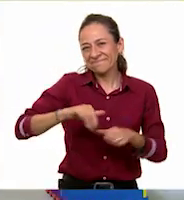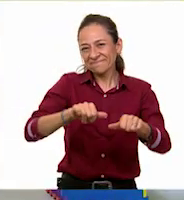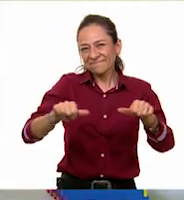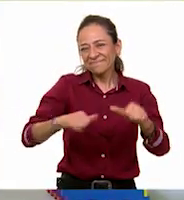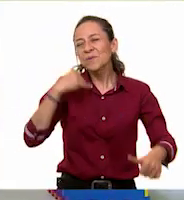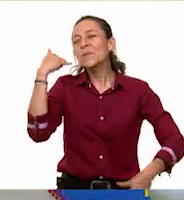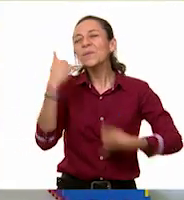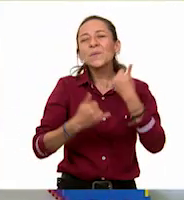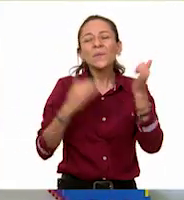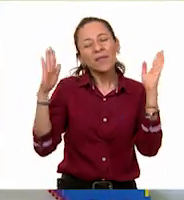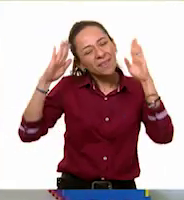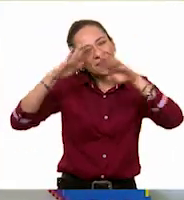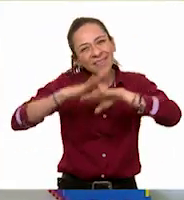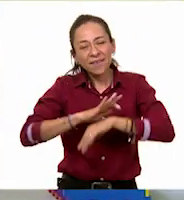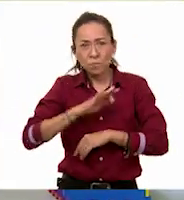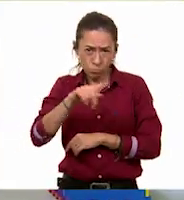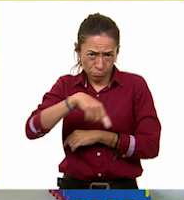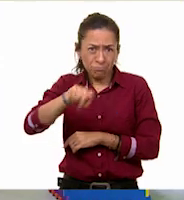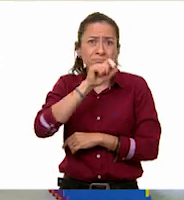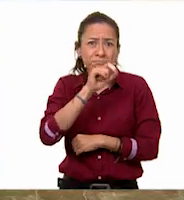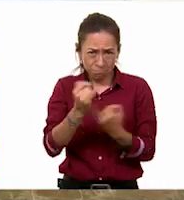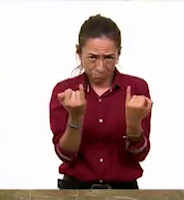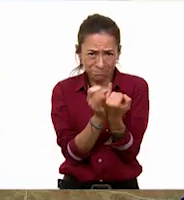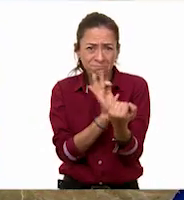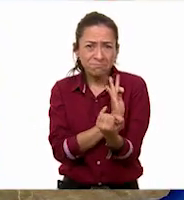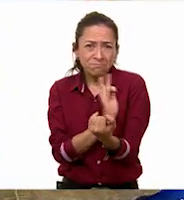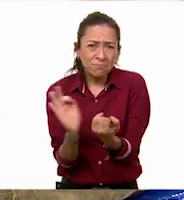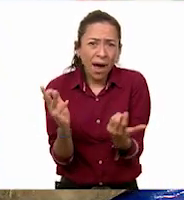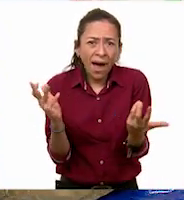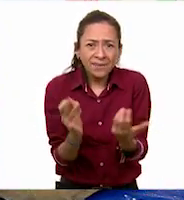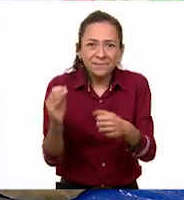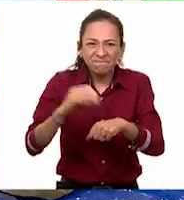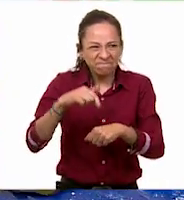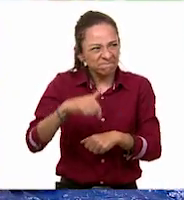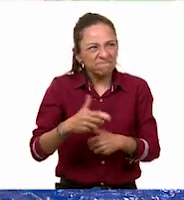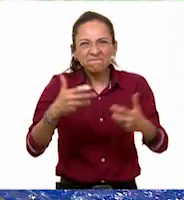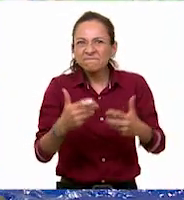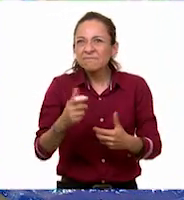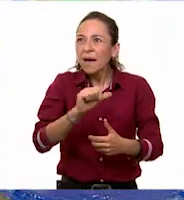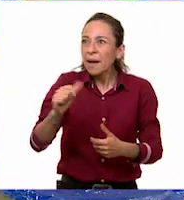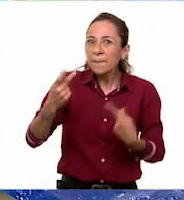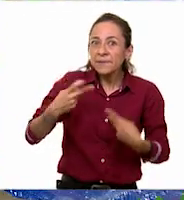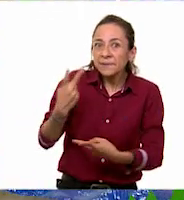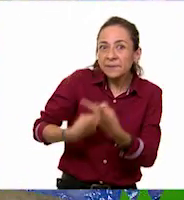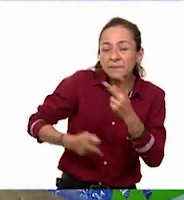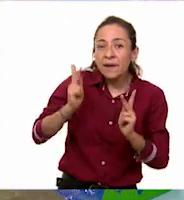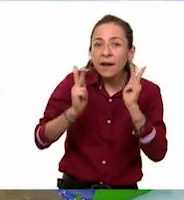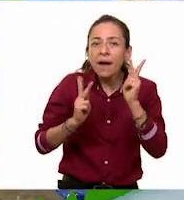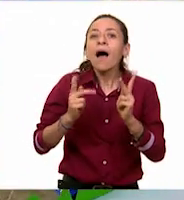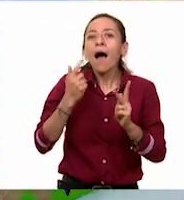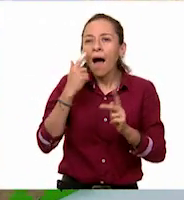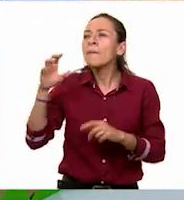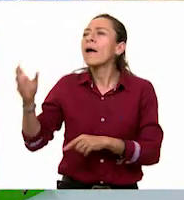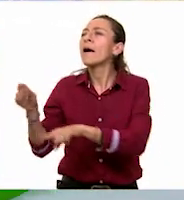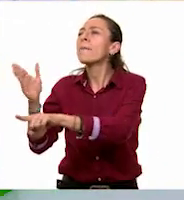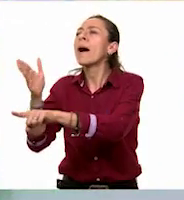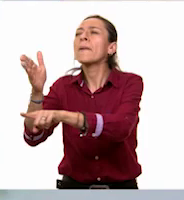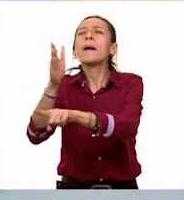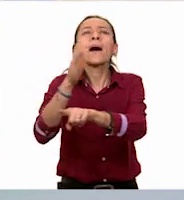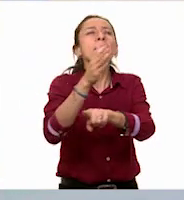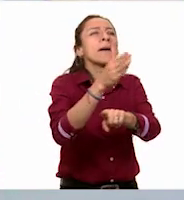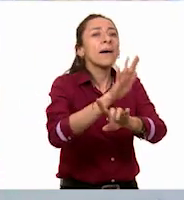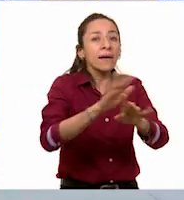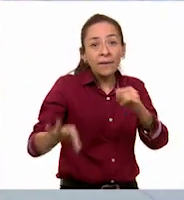Y aquí, por ejemplo, pueden armar una dinámica en donde a los visitantes les hagan preguntas de lo que revisaron y puedan